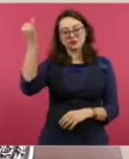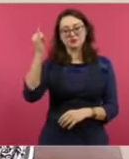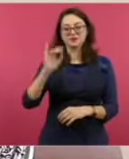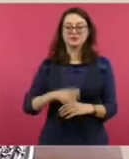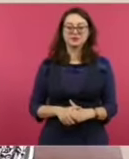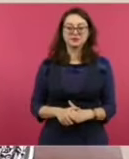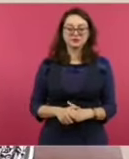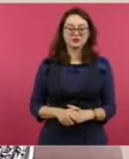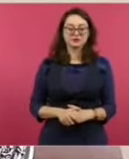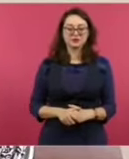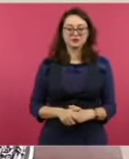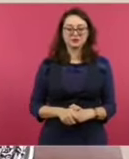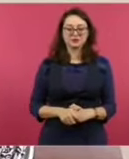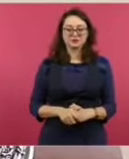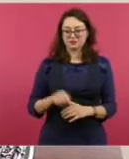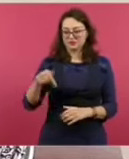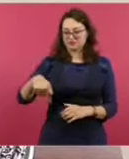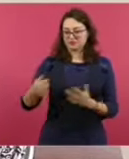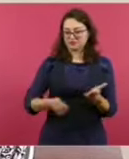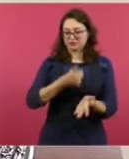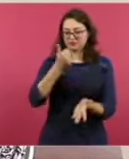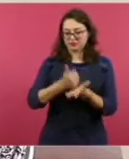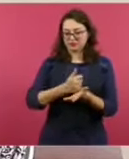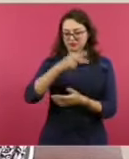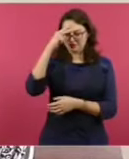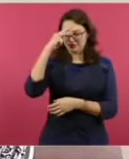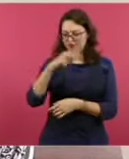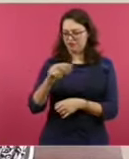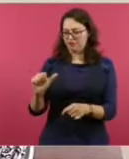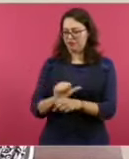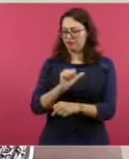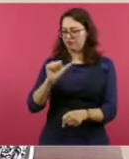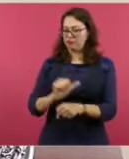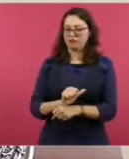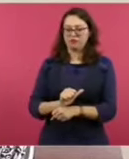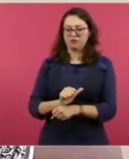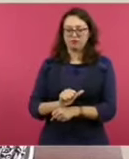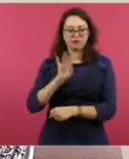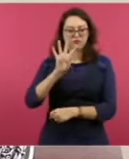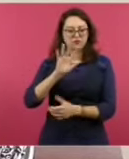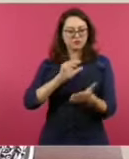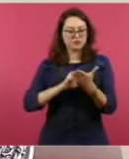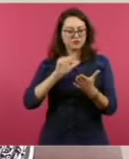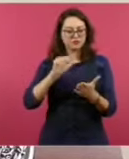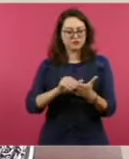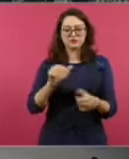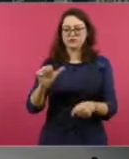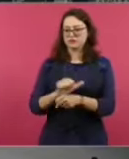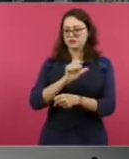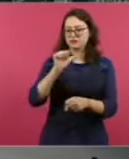deben de haber aquí en la Ciudad de México como cuatro millones de vehículos.